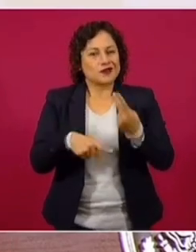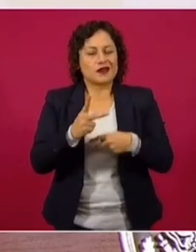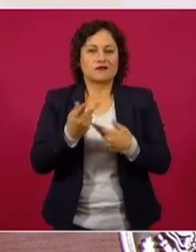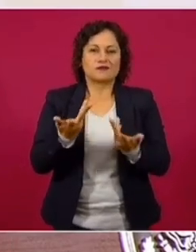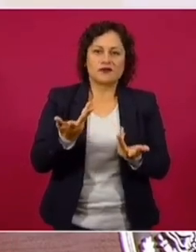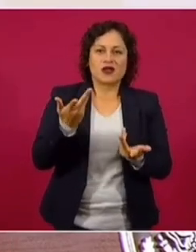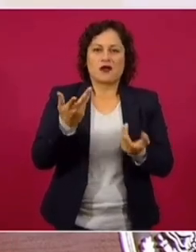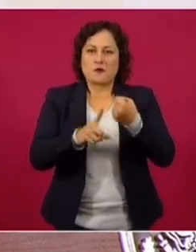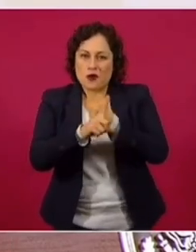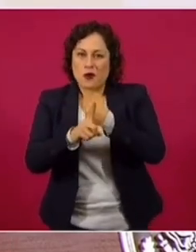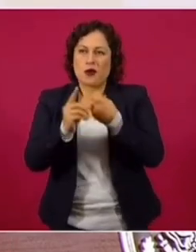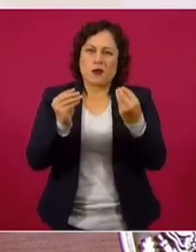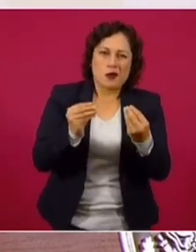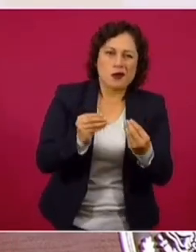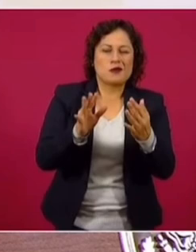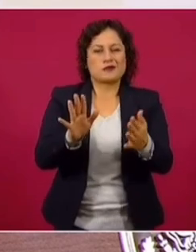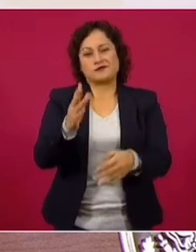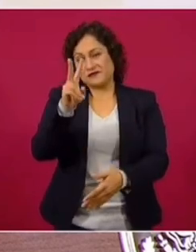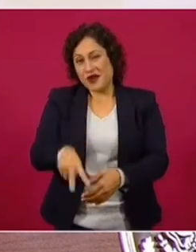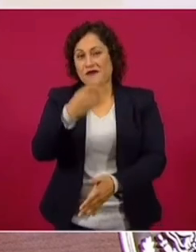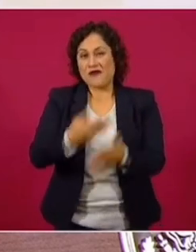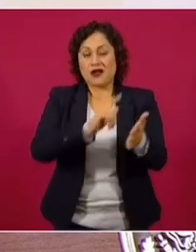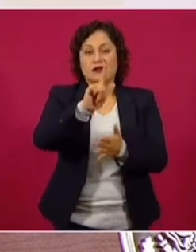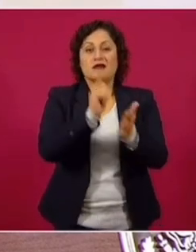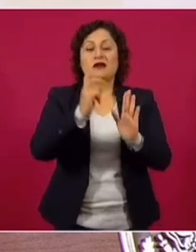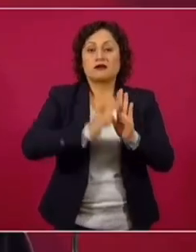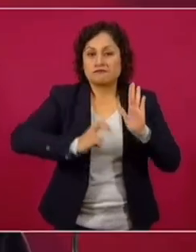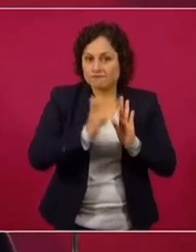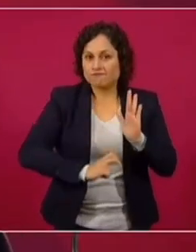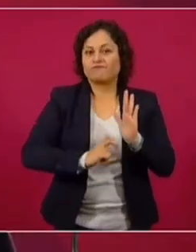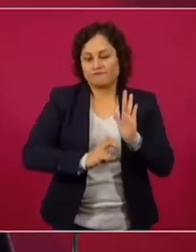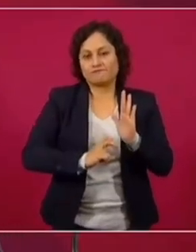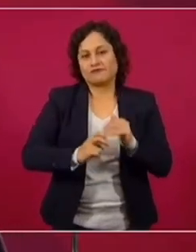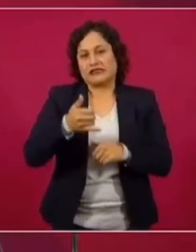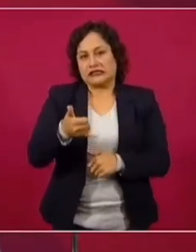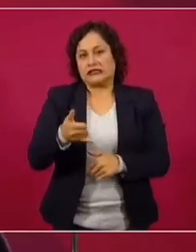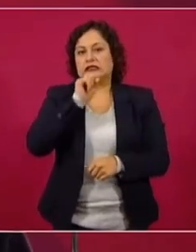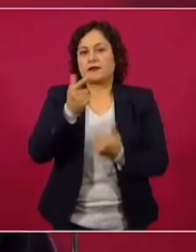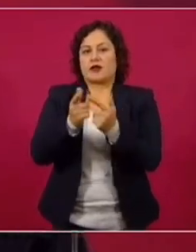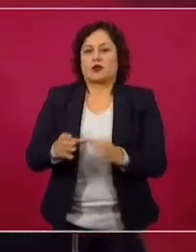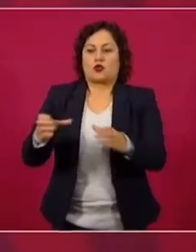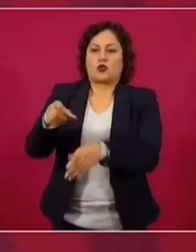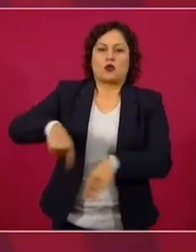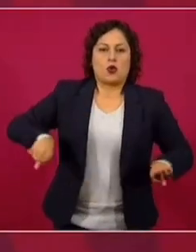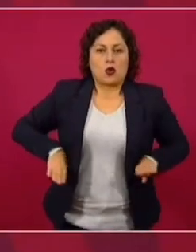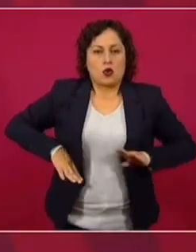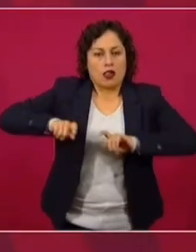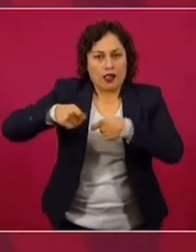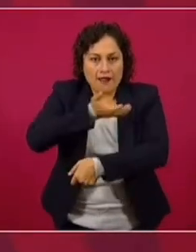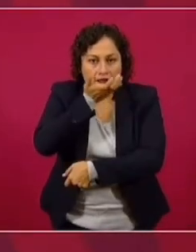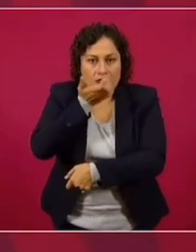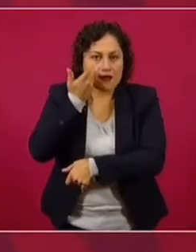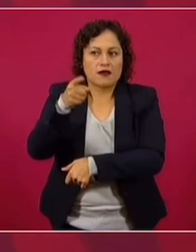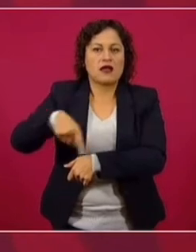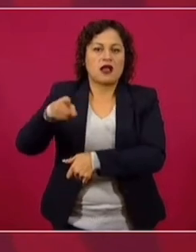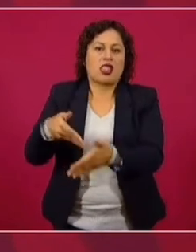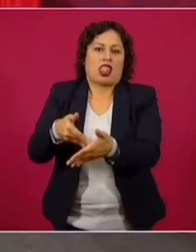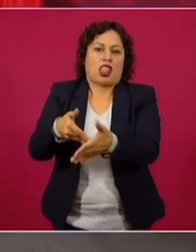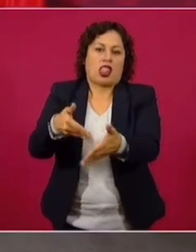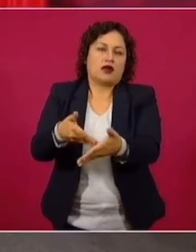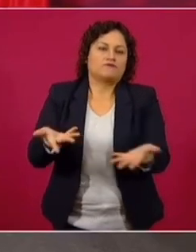y se requiere de reforma constitucional. Y los del bloque conservador ahorita no aprueban nada.